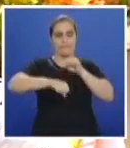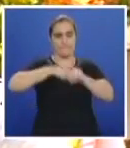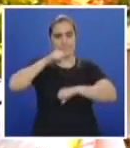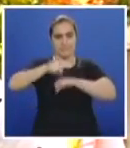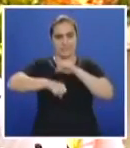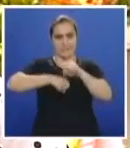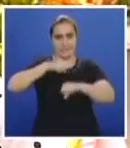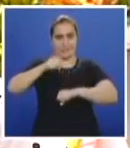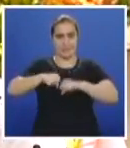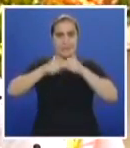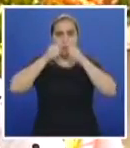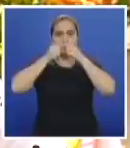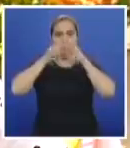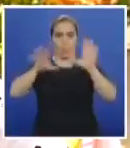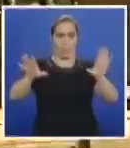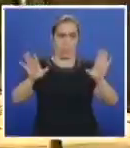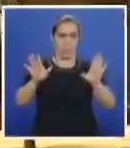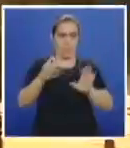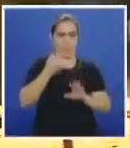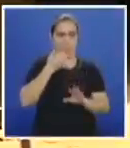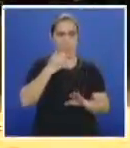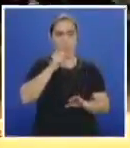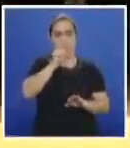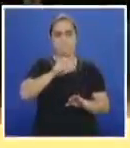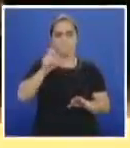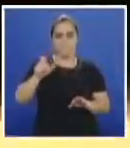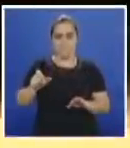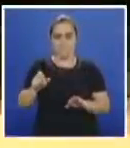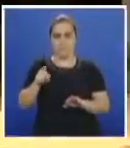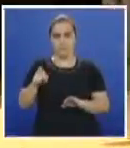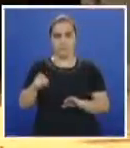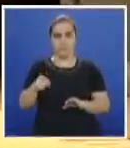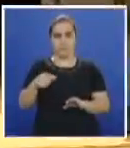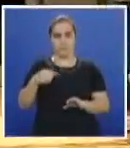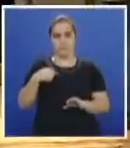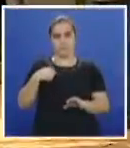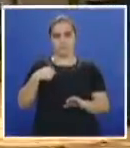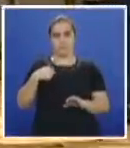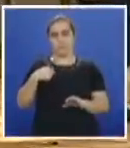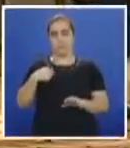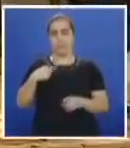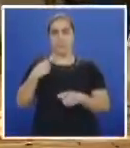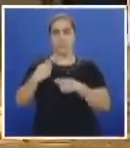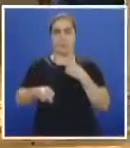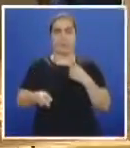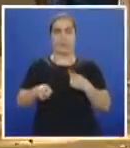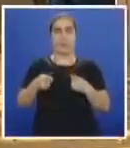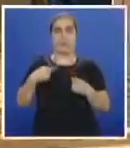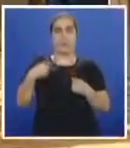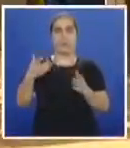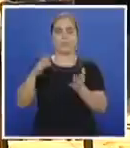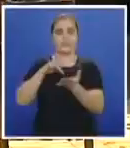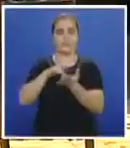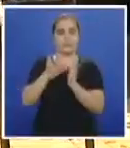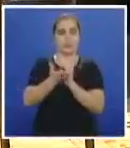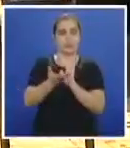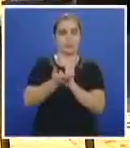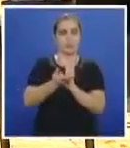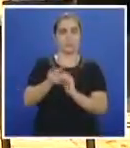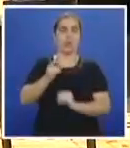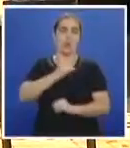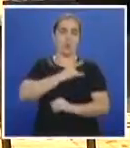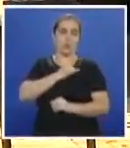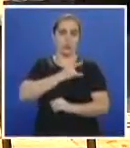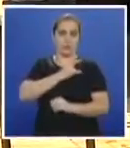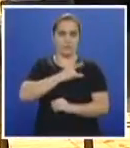públicas, para que aquellas personas que por X o Y motivo no pueden movilizar, venir a la universidad a estudiar, la universidad